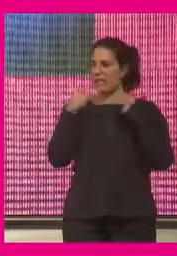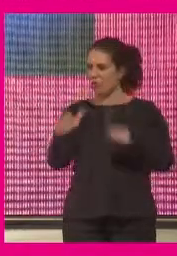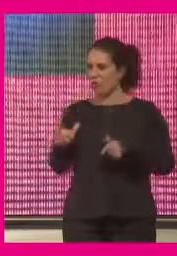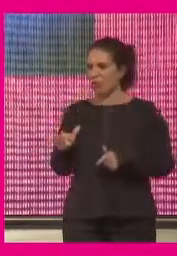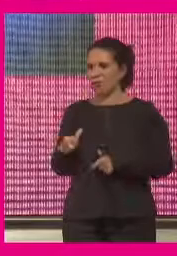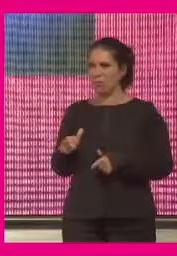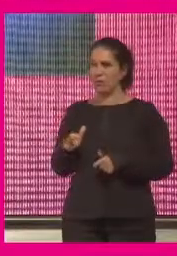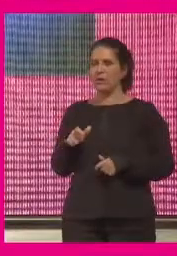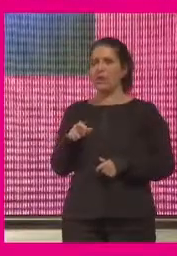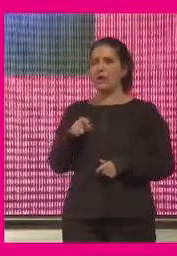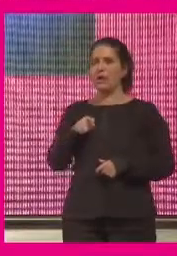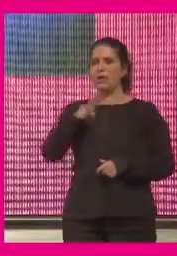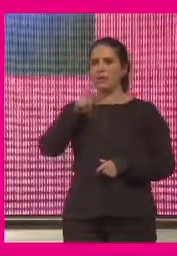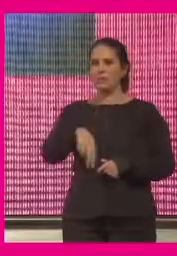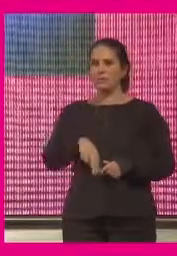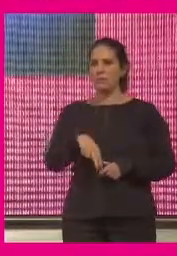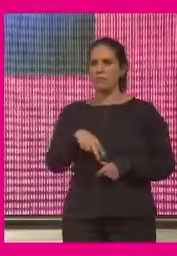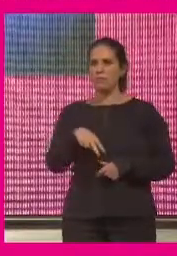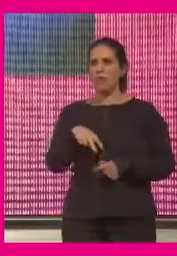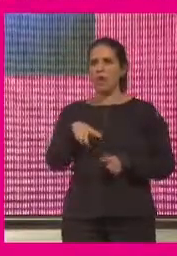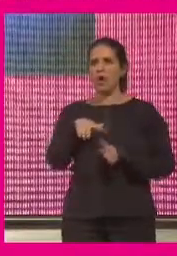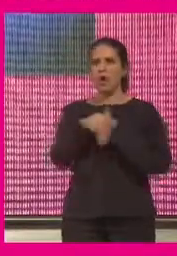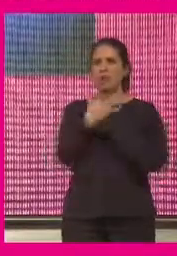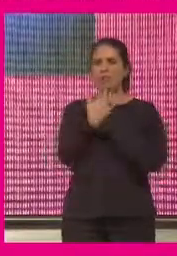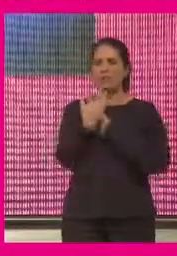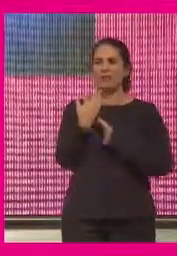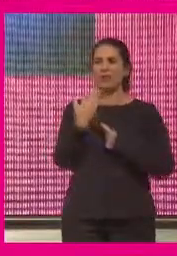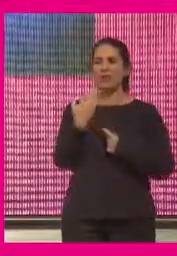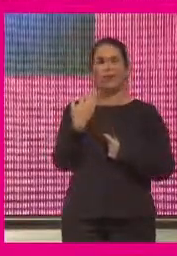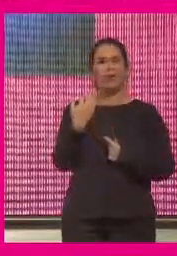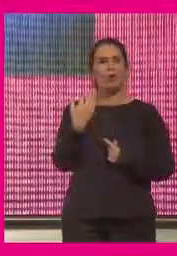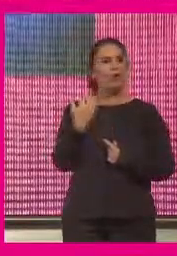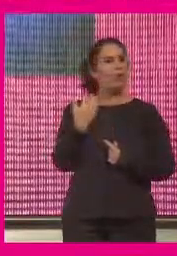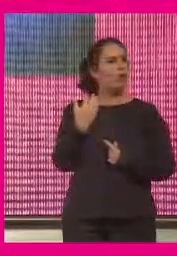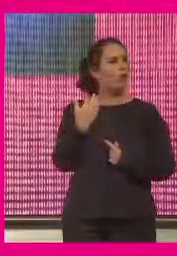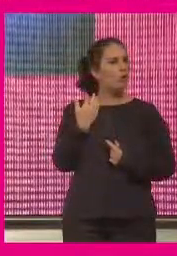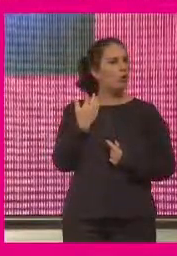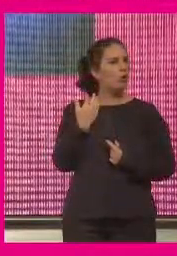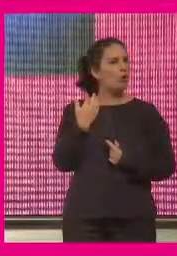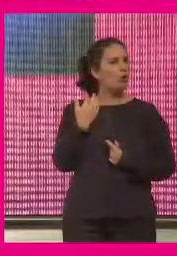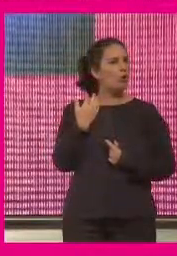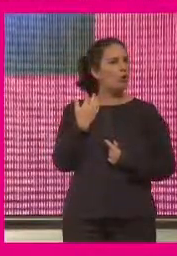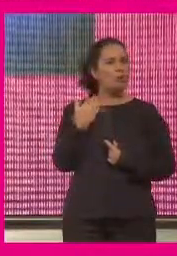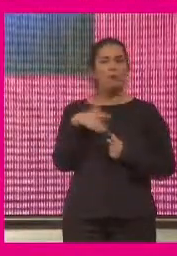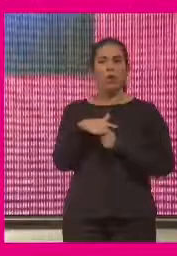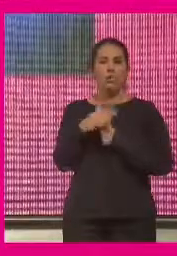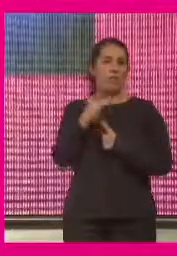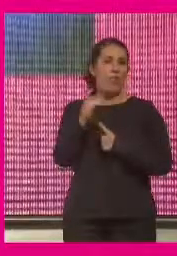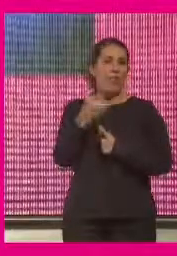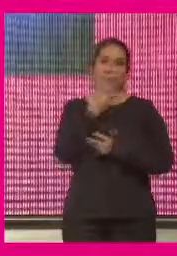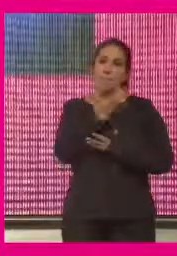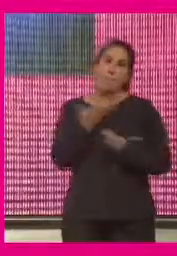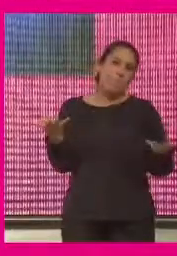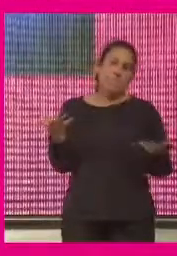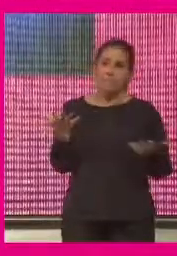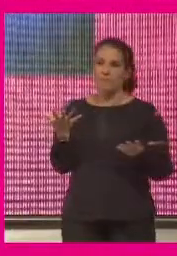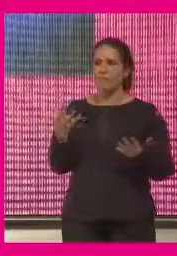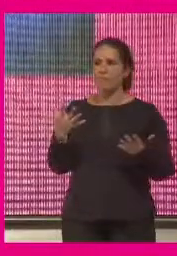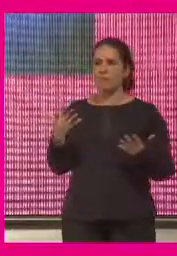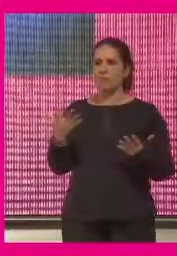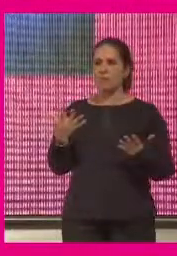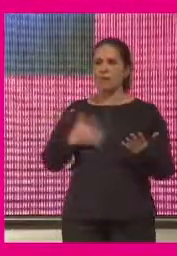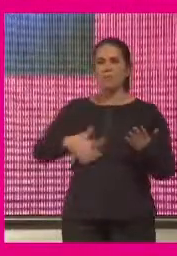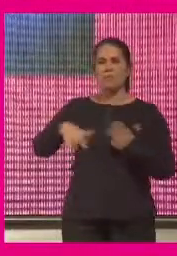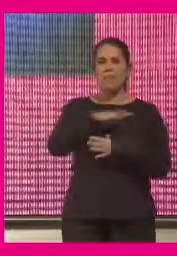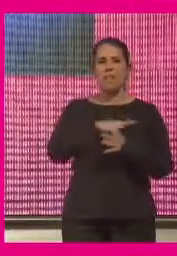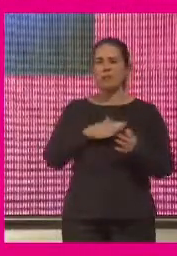que implica evidentemente en un contexto de desintermediación como el que estamos viviendo la vigencia de espacios institucionales de